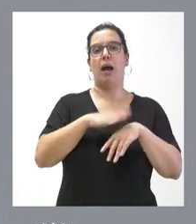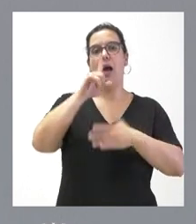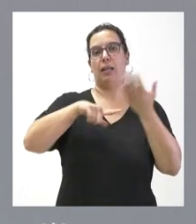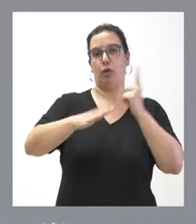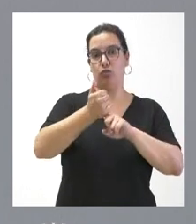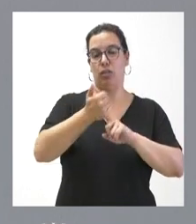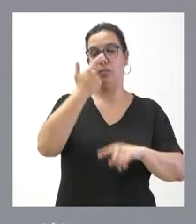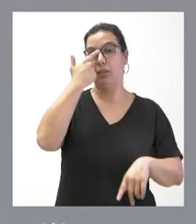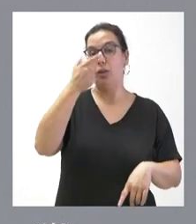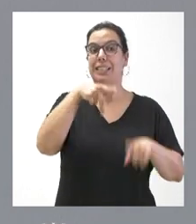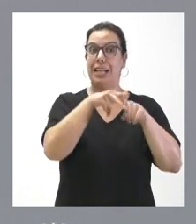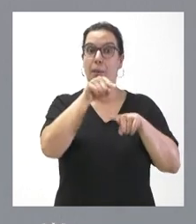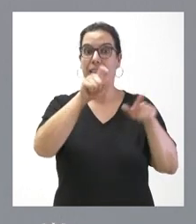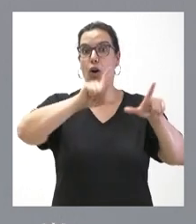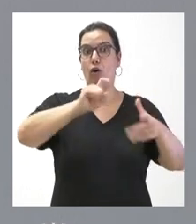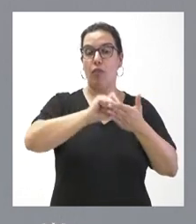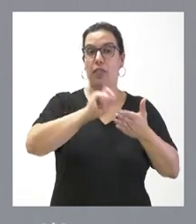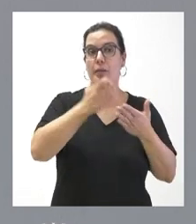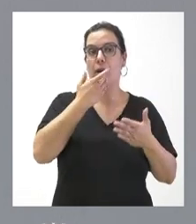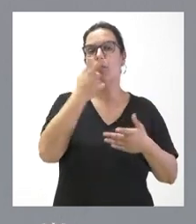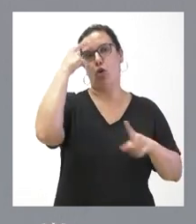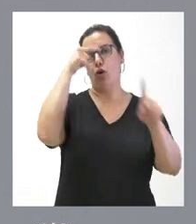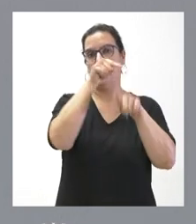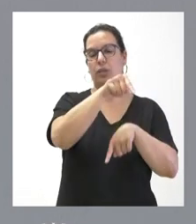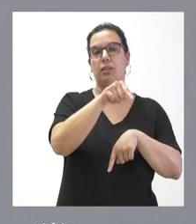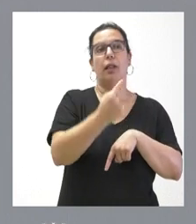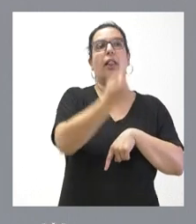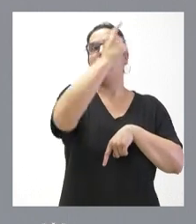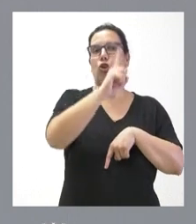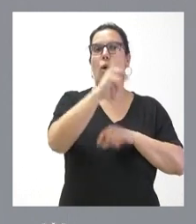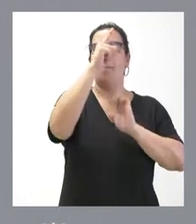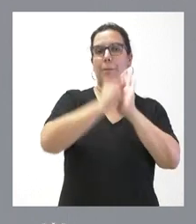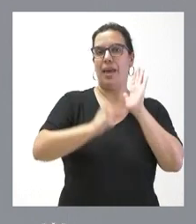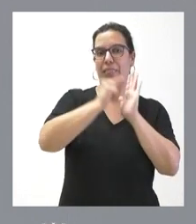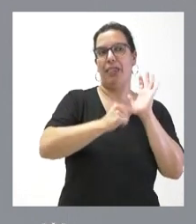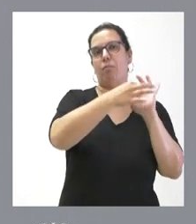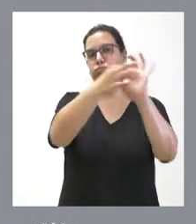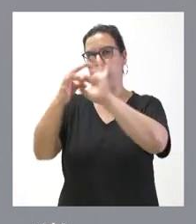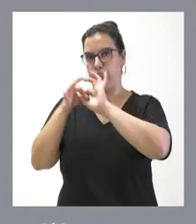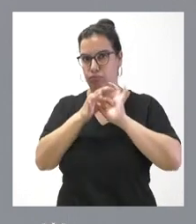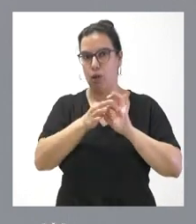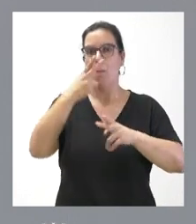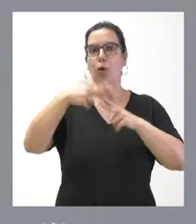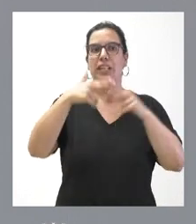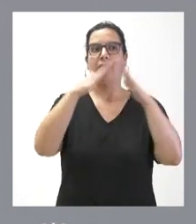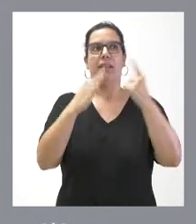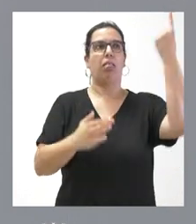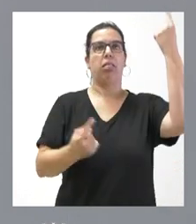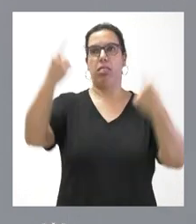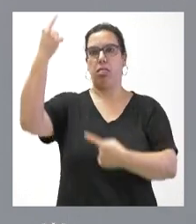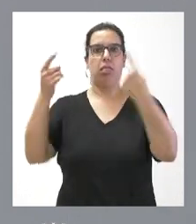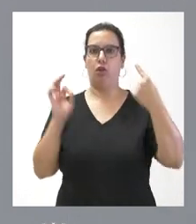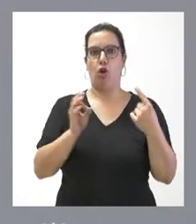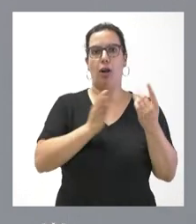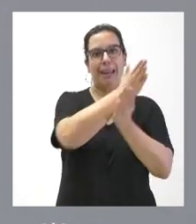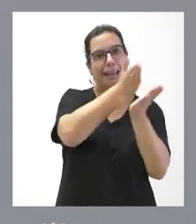que ese tipo de instrumentos van en esa dirección. No es algo aislado, son medidas conjuntas. La política de vivienda no es algo aislado. La política de vivienda tiene varios ejes.